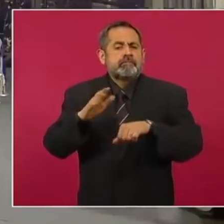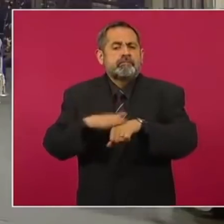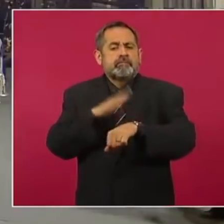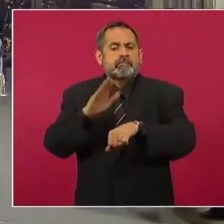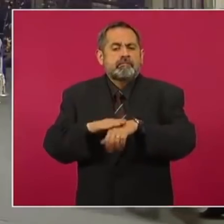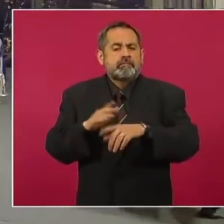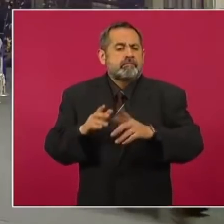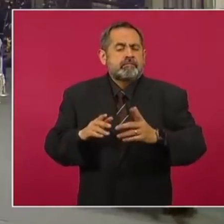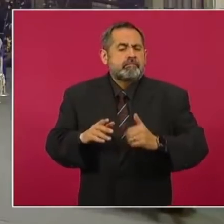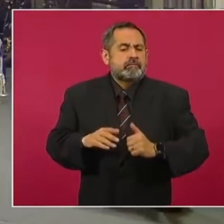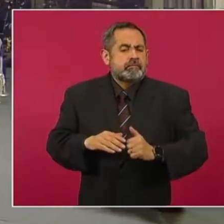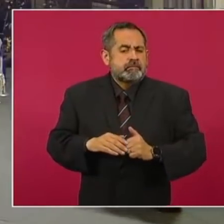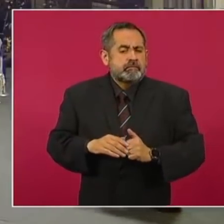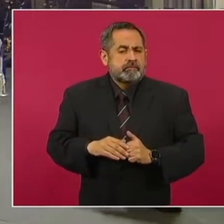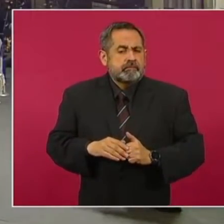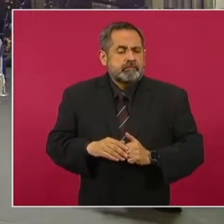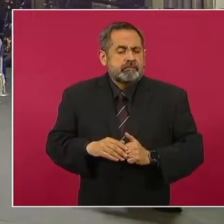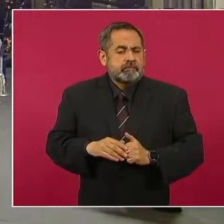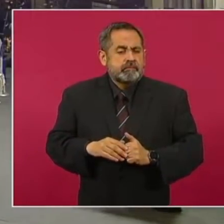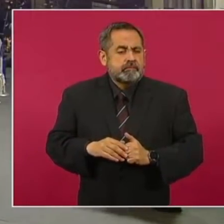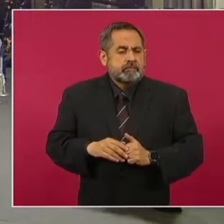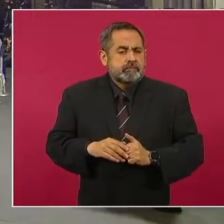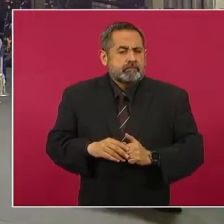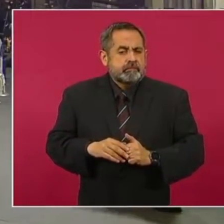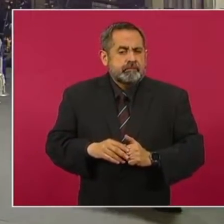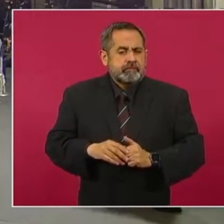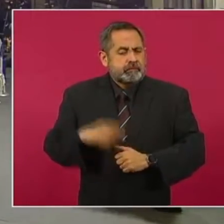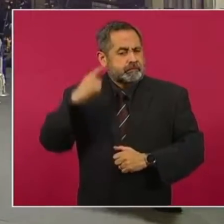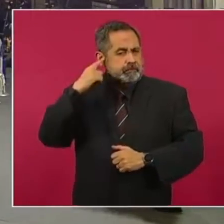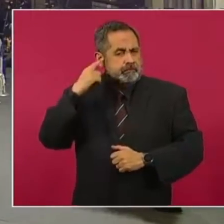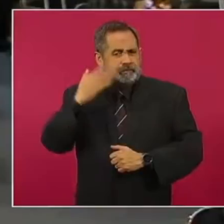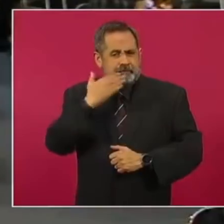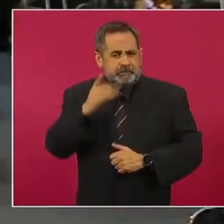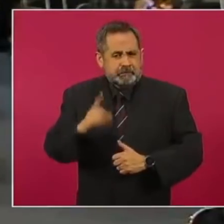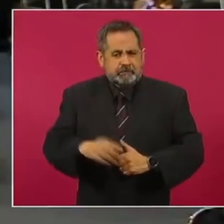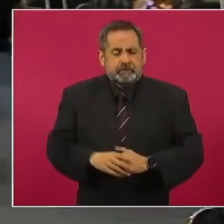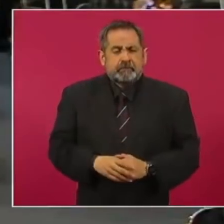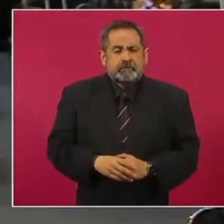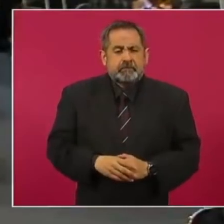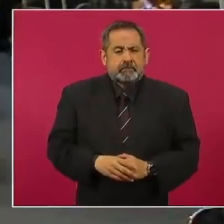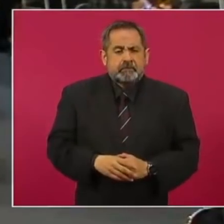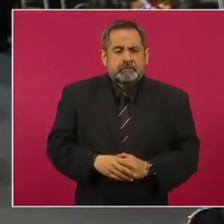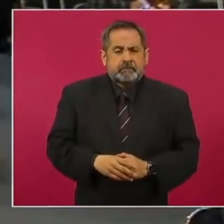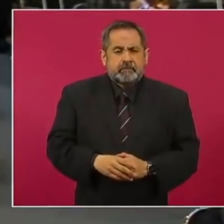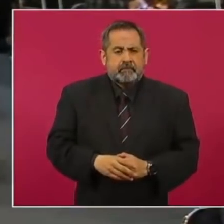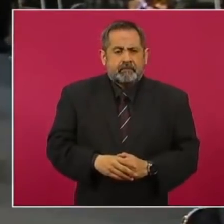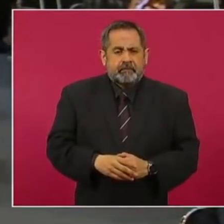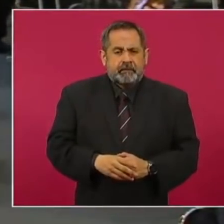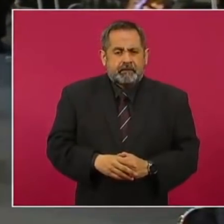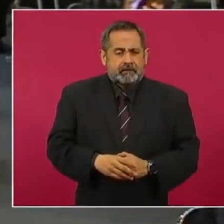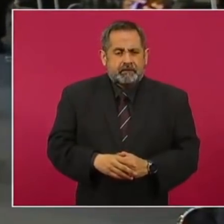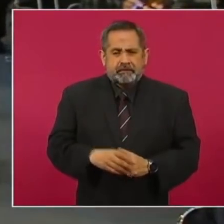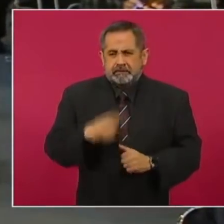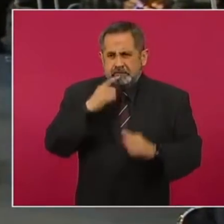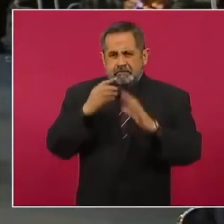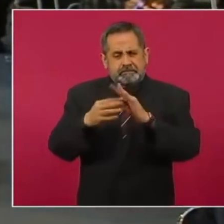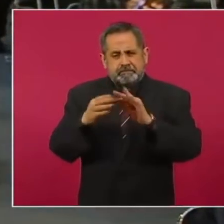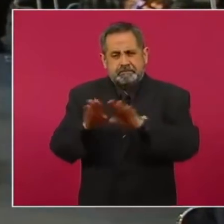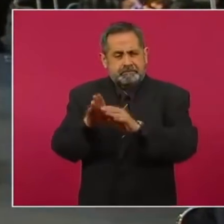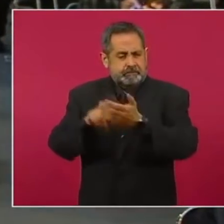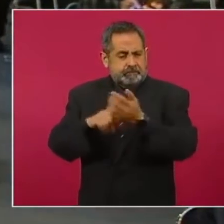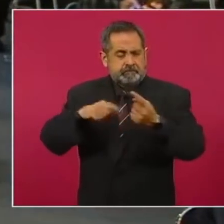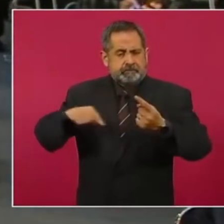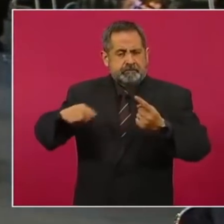aprobado por los integrantes de la Comisión de Bienestar Animal del Congreso de la Ciudad de México, el dictamen que prohíbe